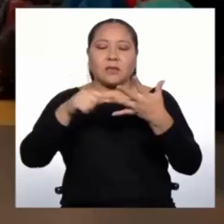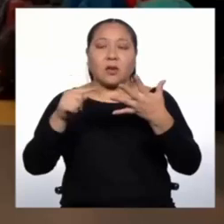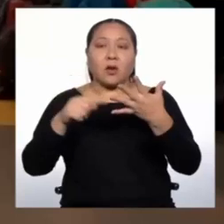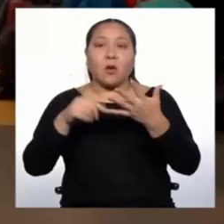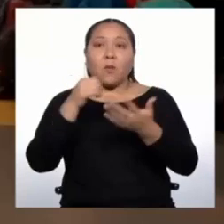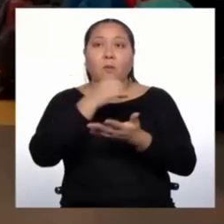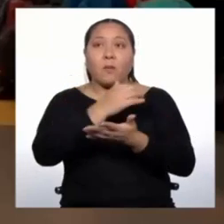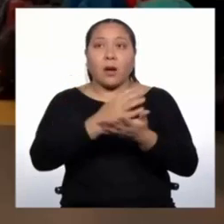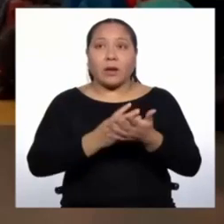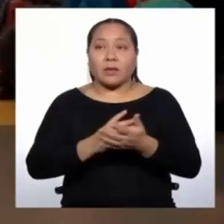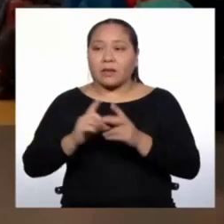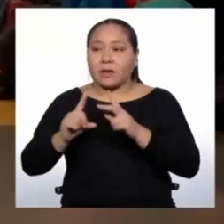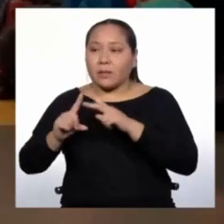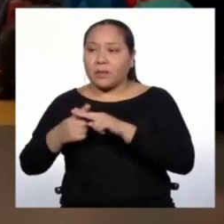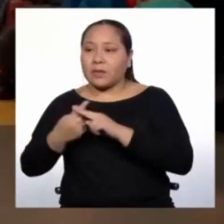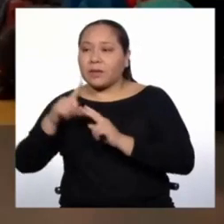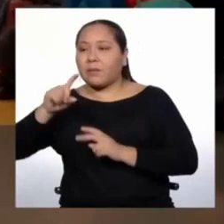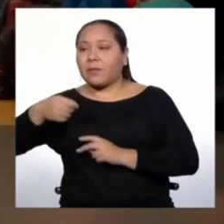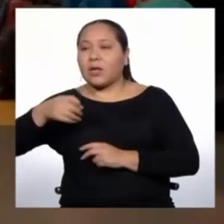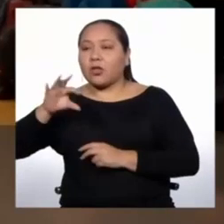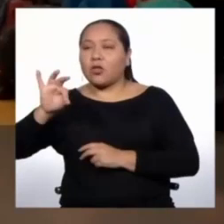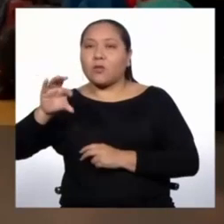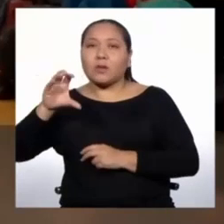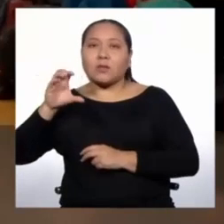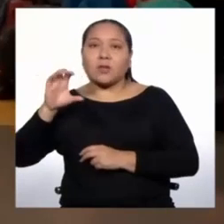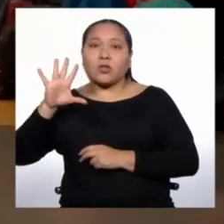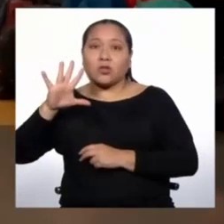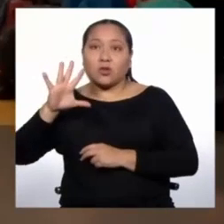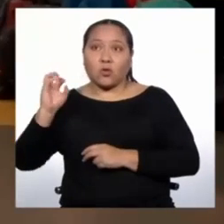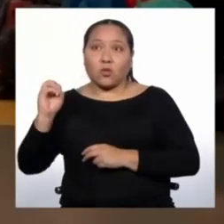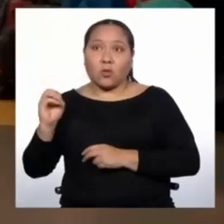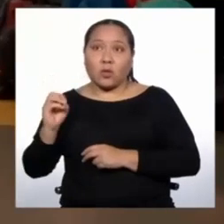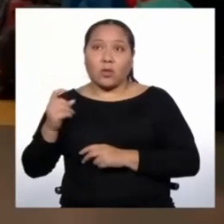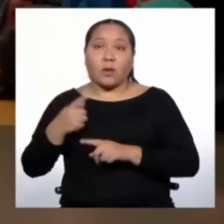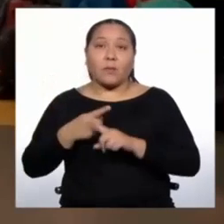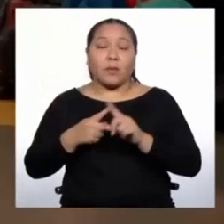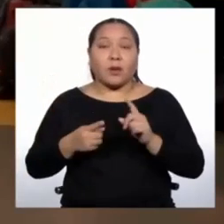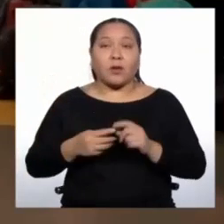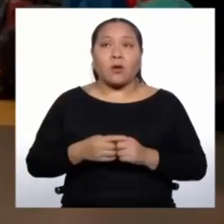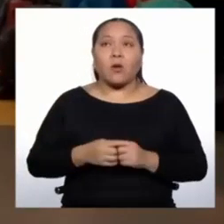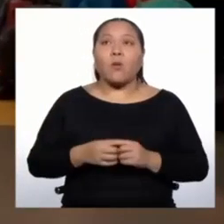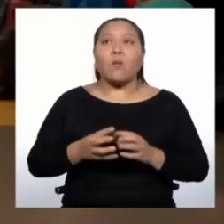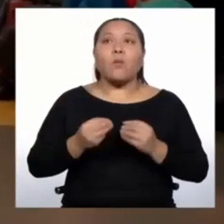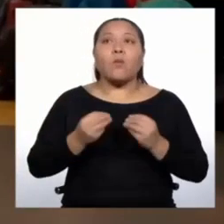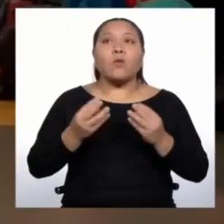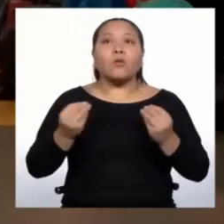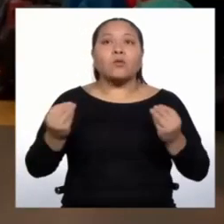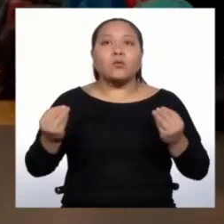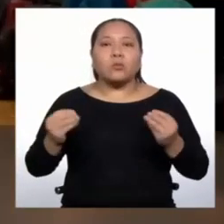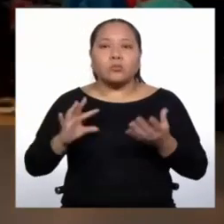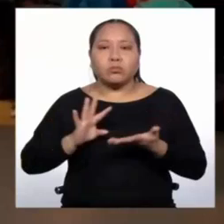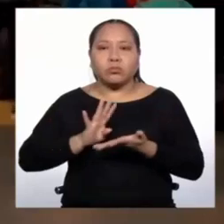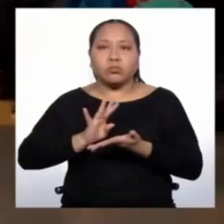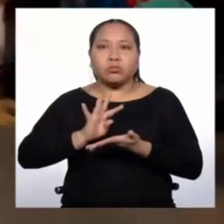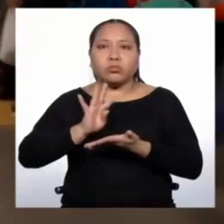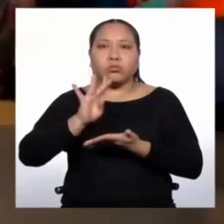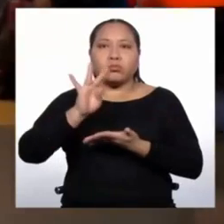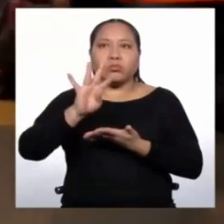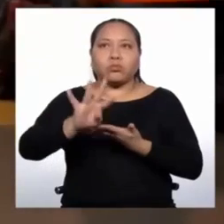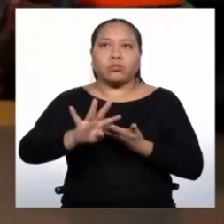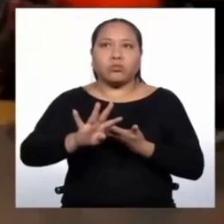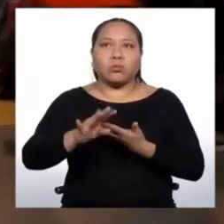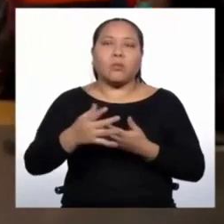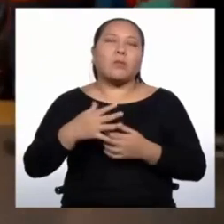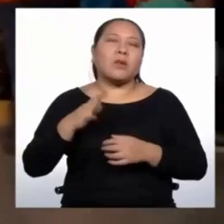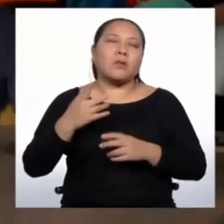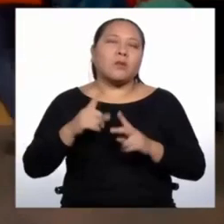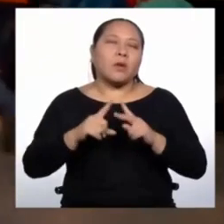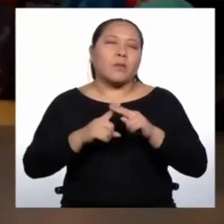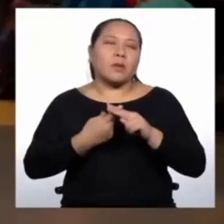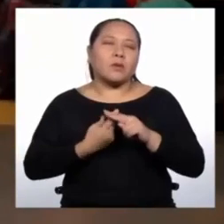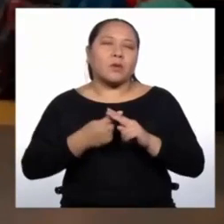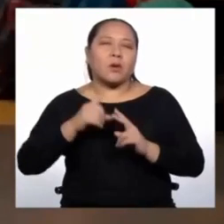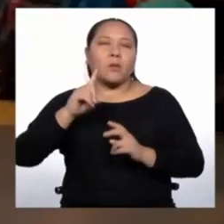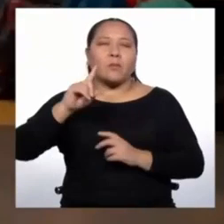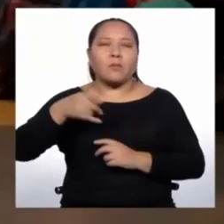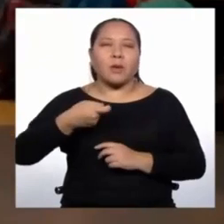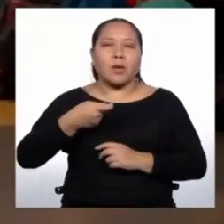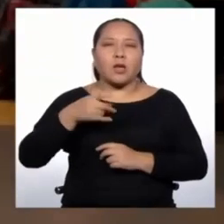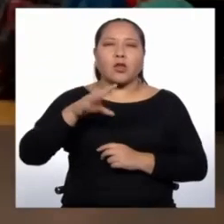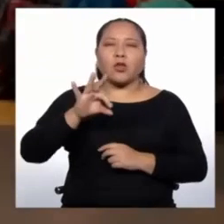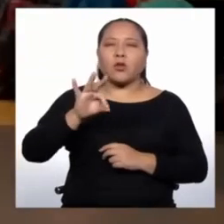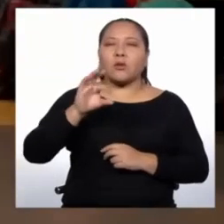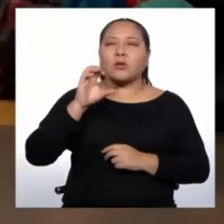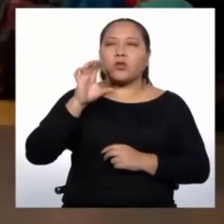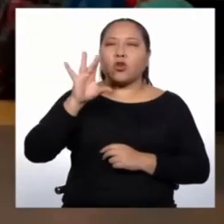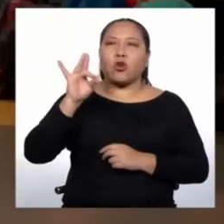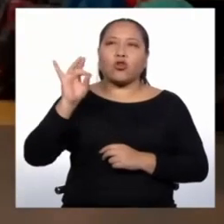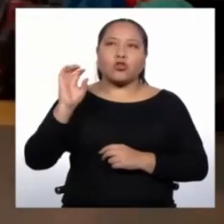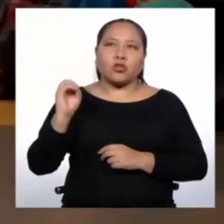de 1950. Pero lo cierto es que la gran diáspora peruana se produjo a partir de la década de los